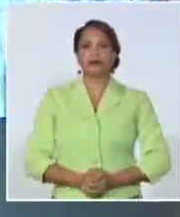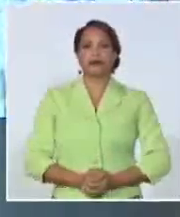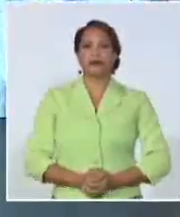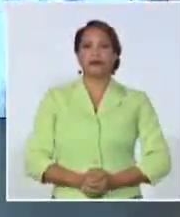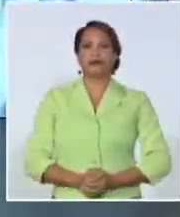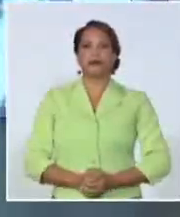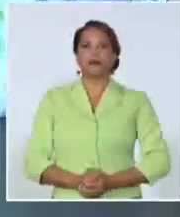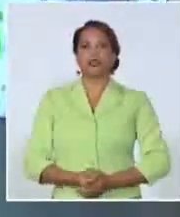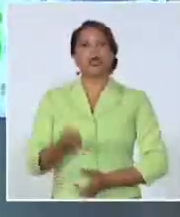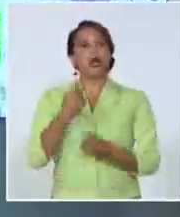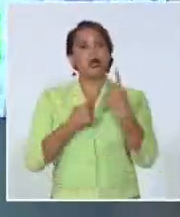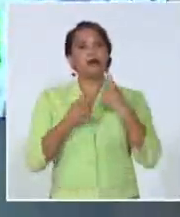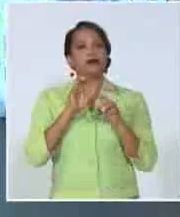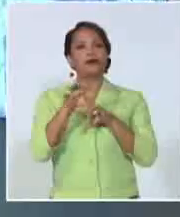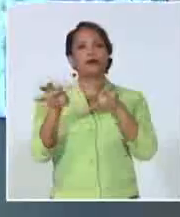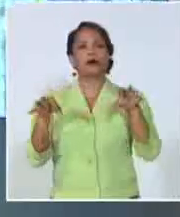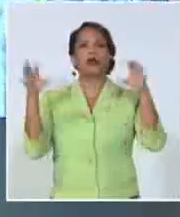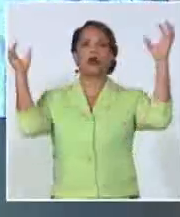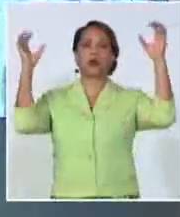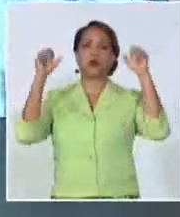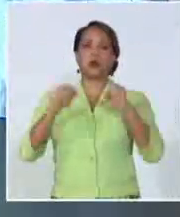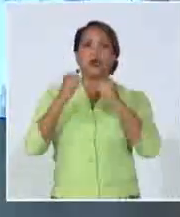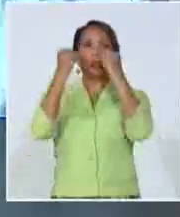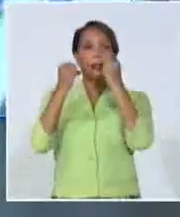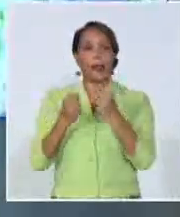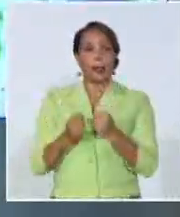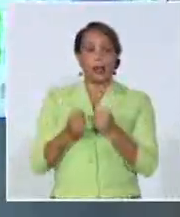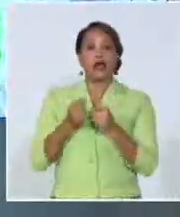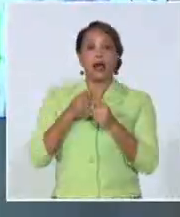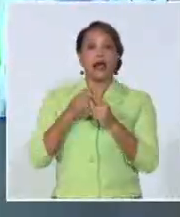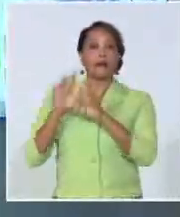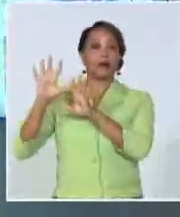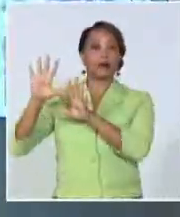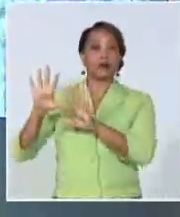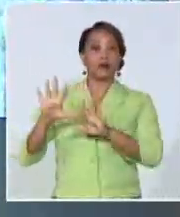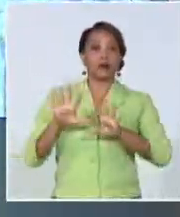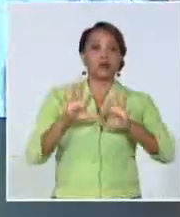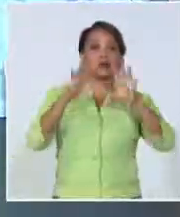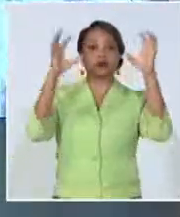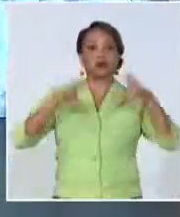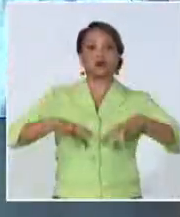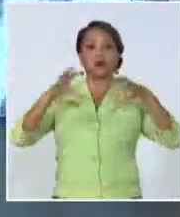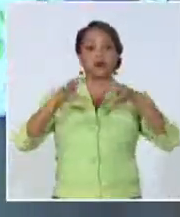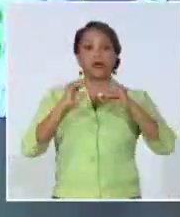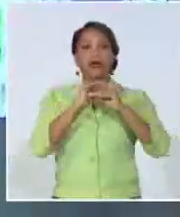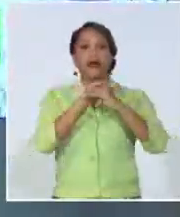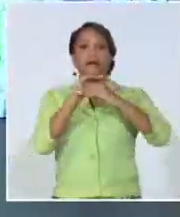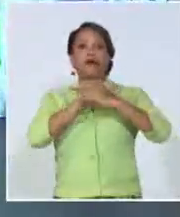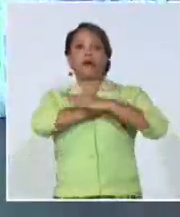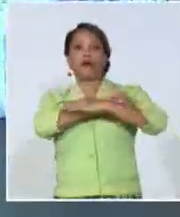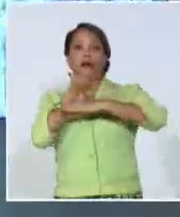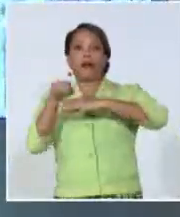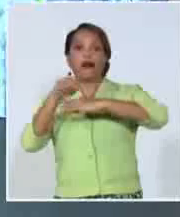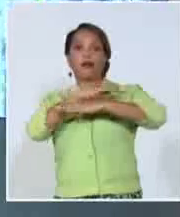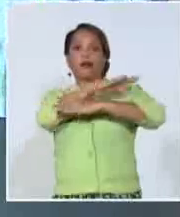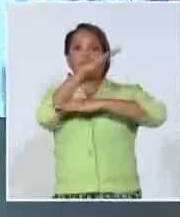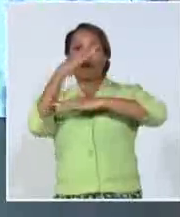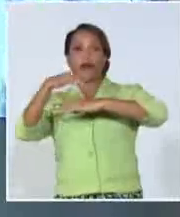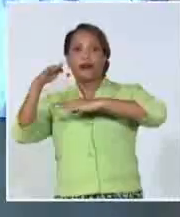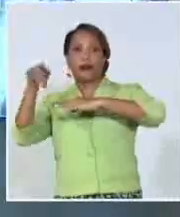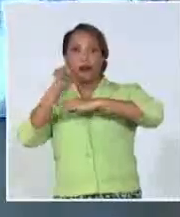en algunos lugares pudiera llegar a ser fuerte porque la onda tropical va a estar activa encima del occidente de Cuba